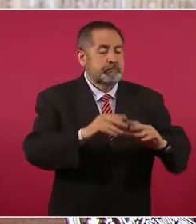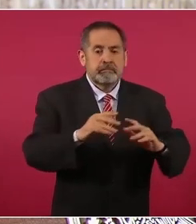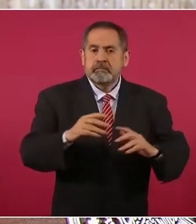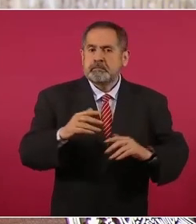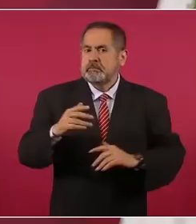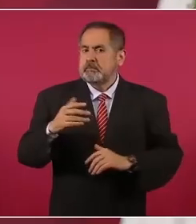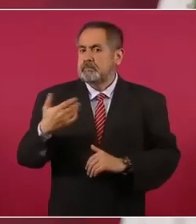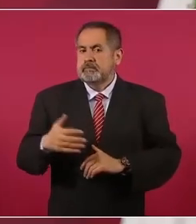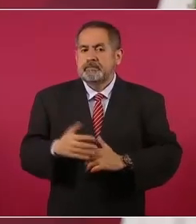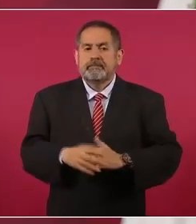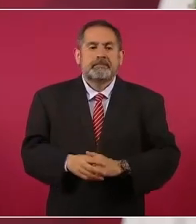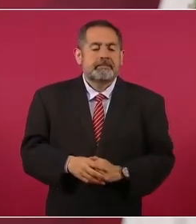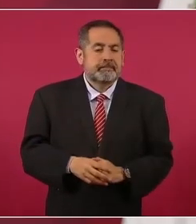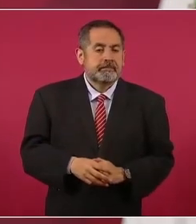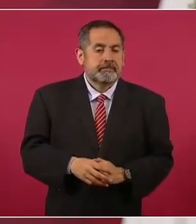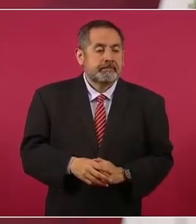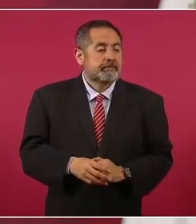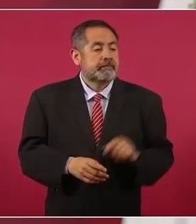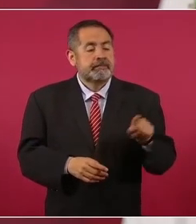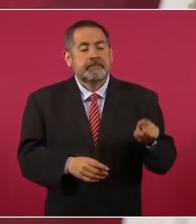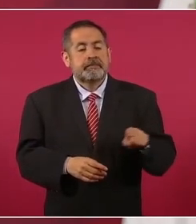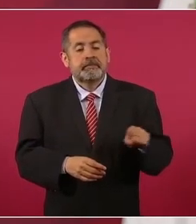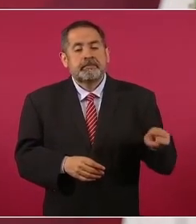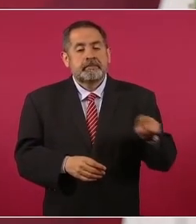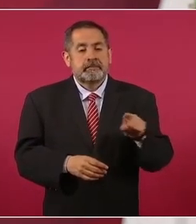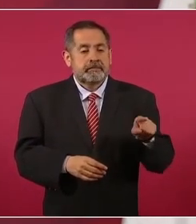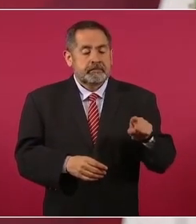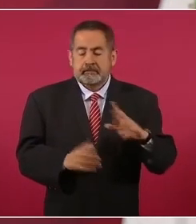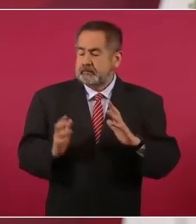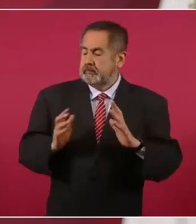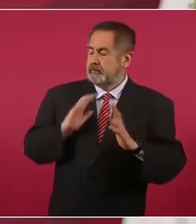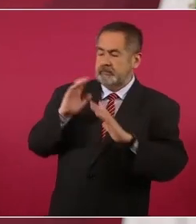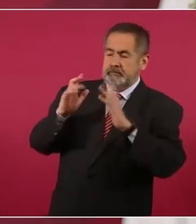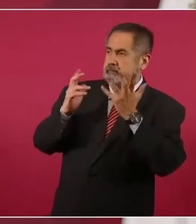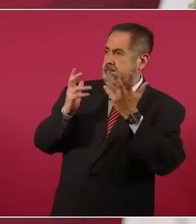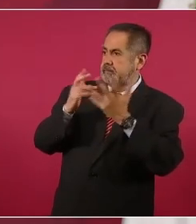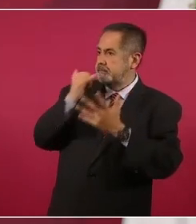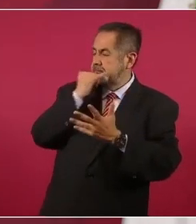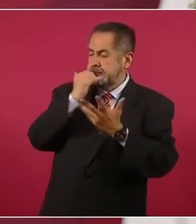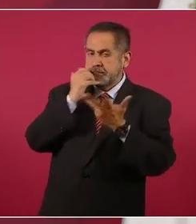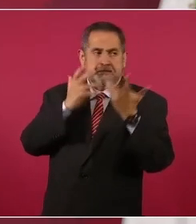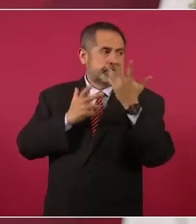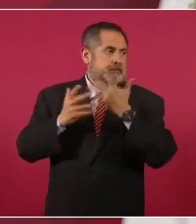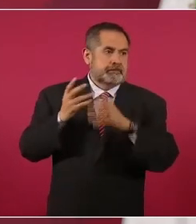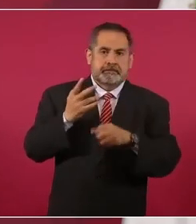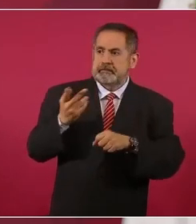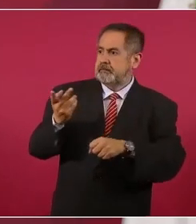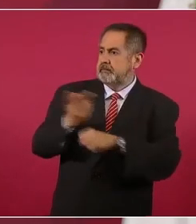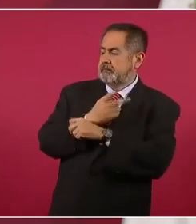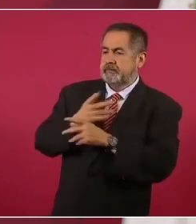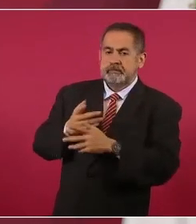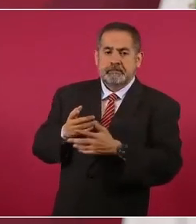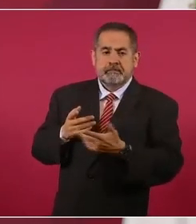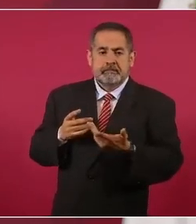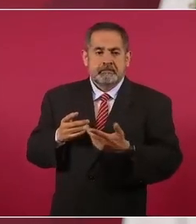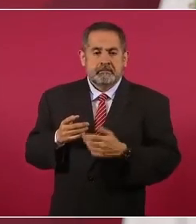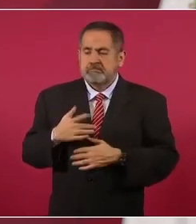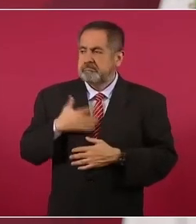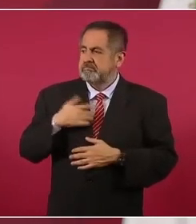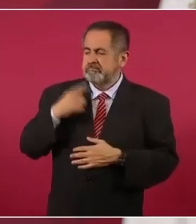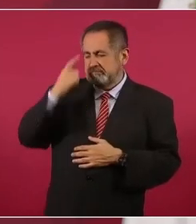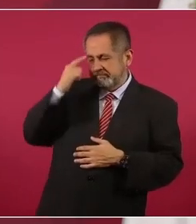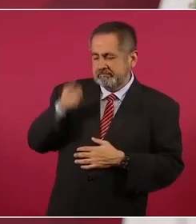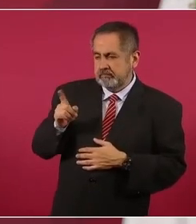pues se les descuadran sus cálculos,